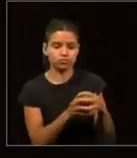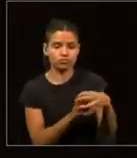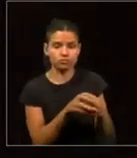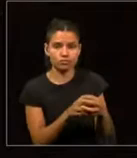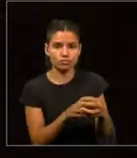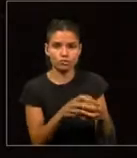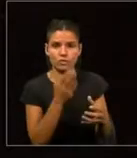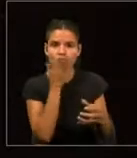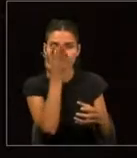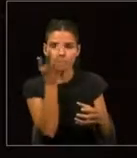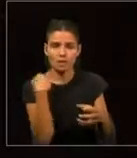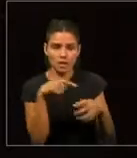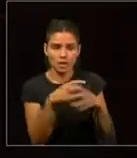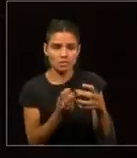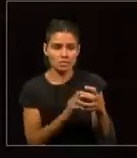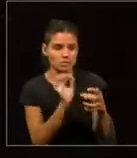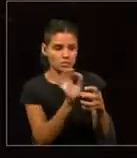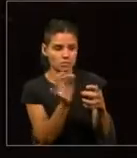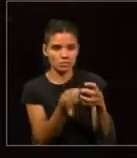universo hoy?